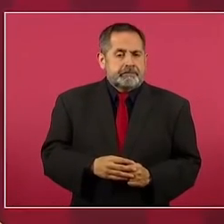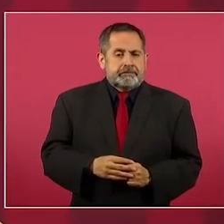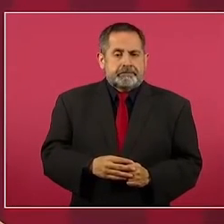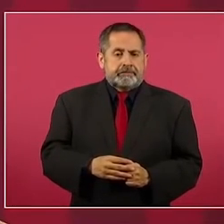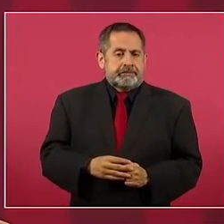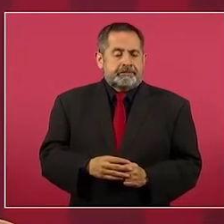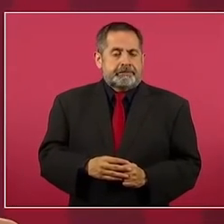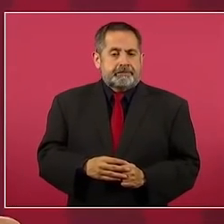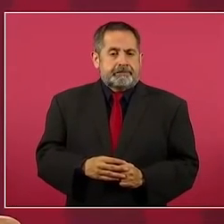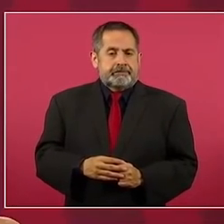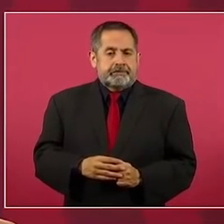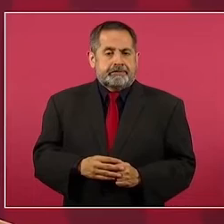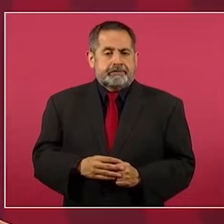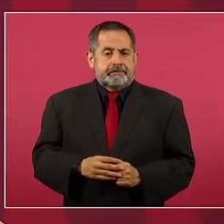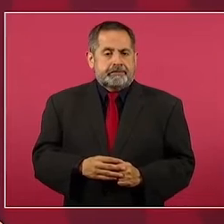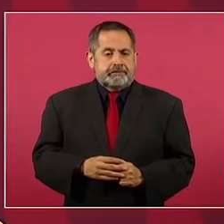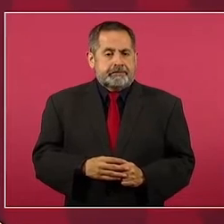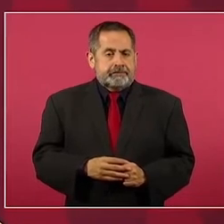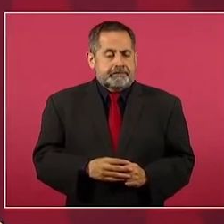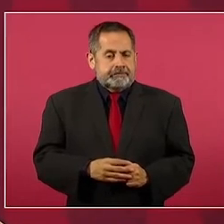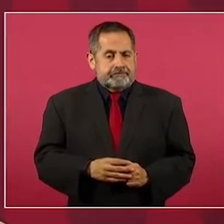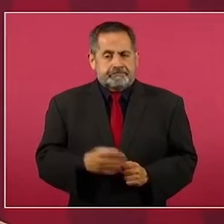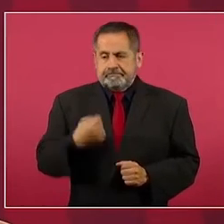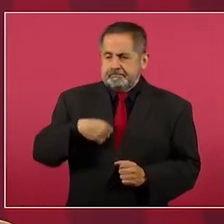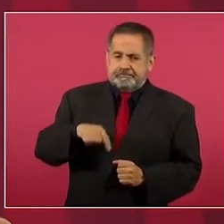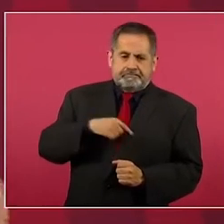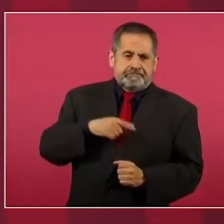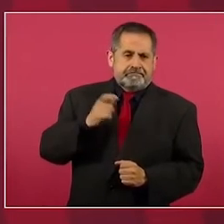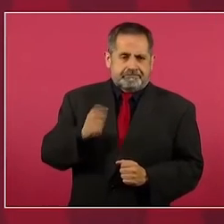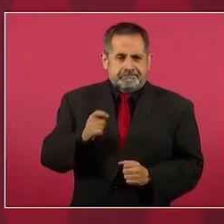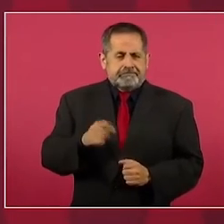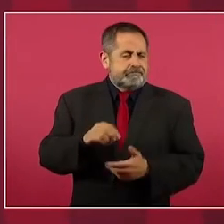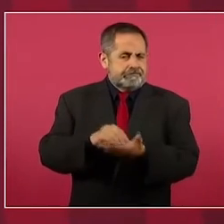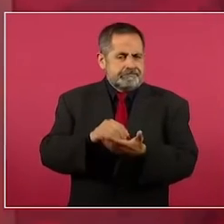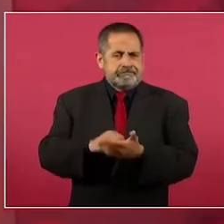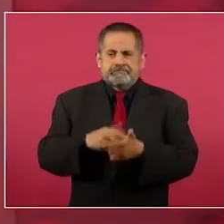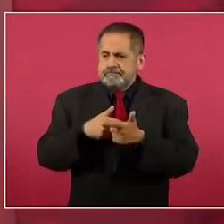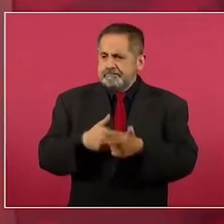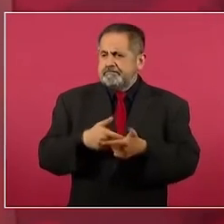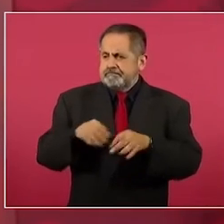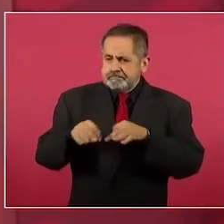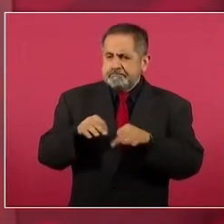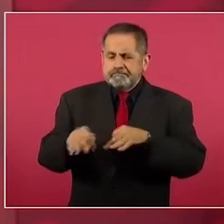disposición a seguir trabajando